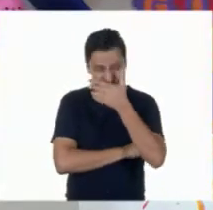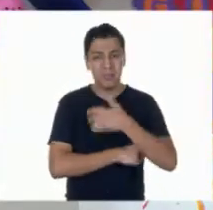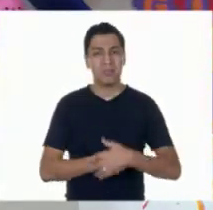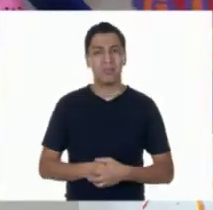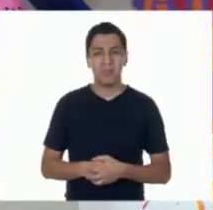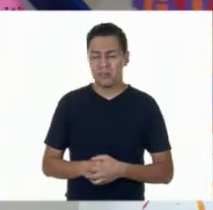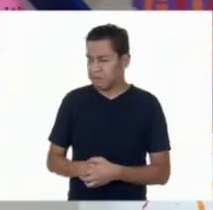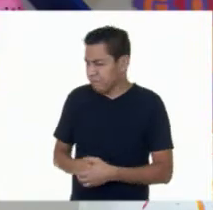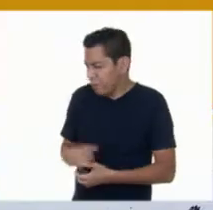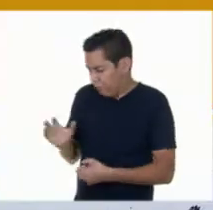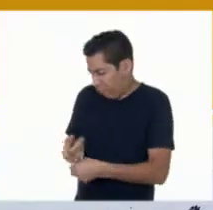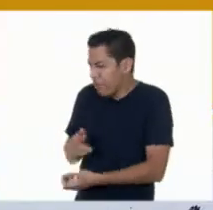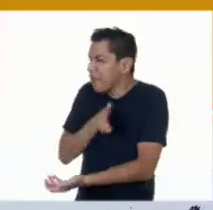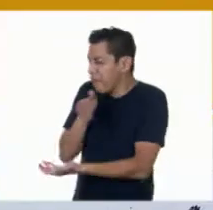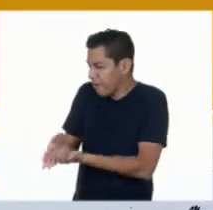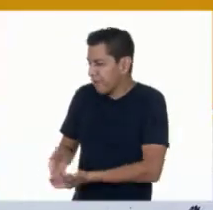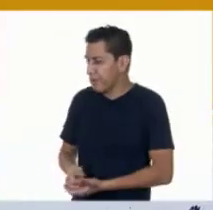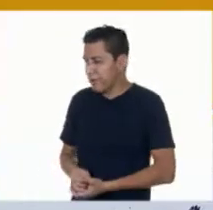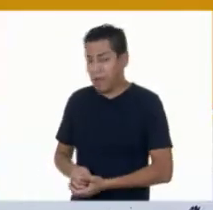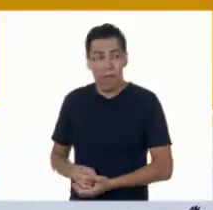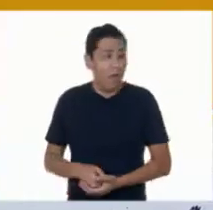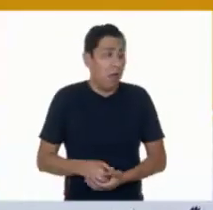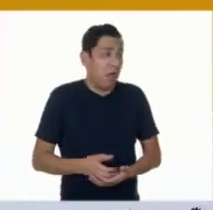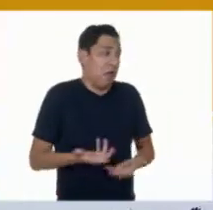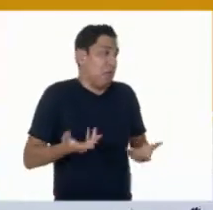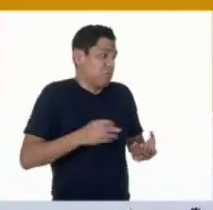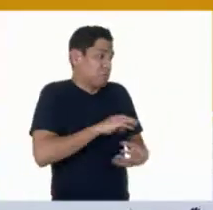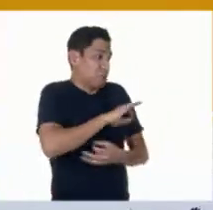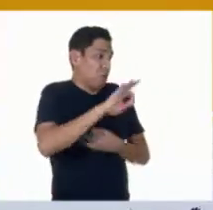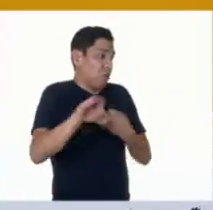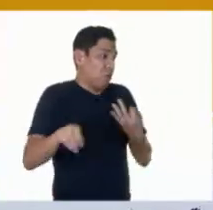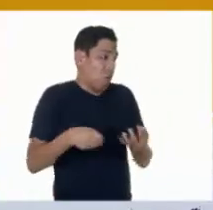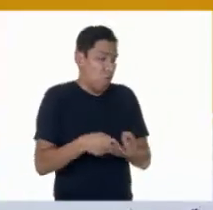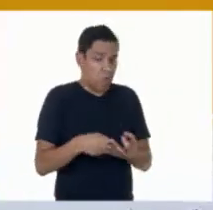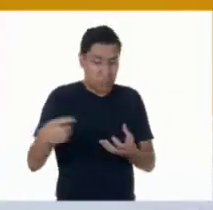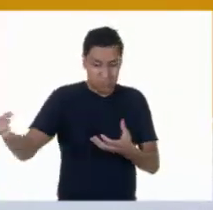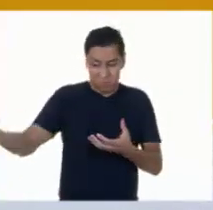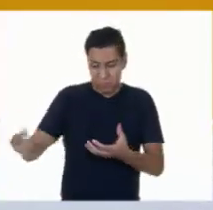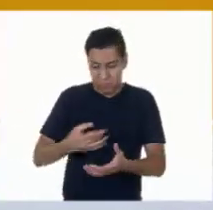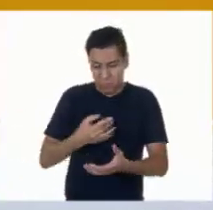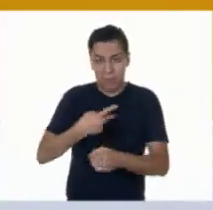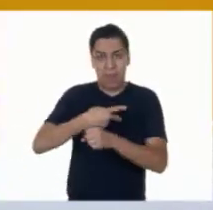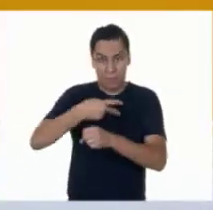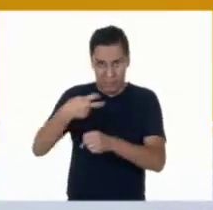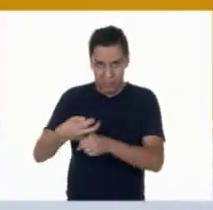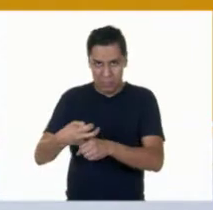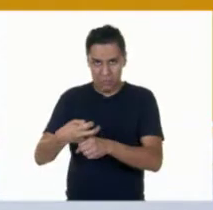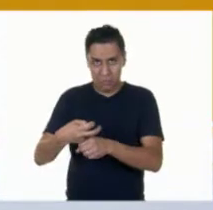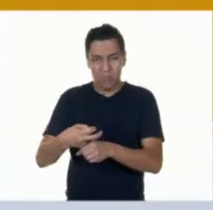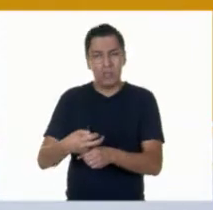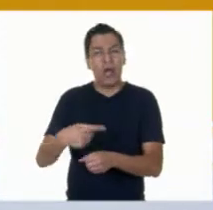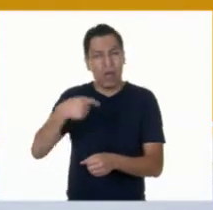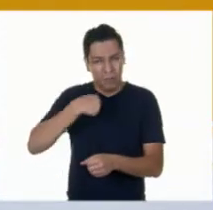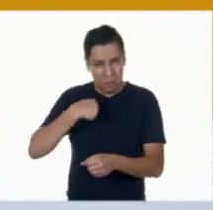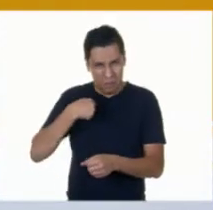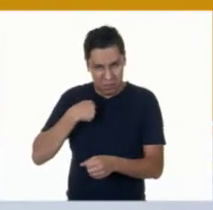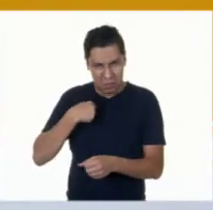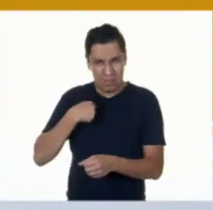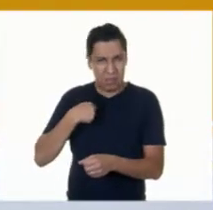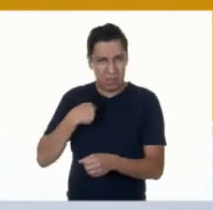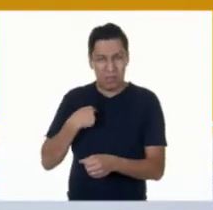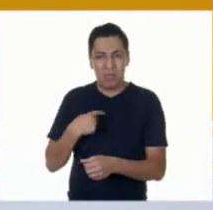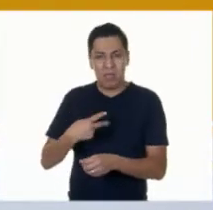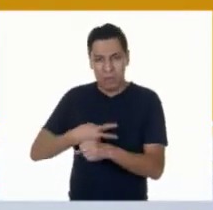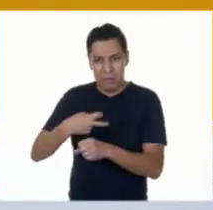Pues es que resulta que a todas y a todos nos llegó la invitación. Pero estoy segura que a Panchito